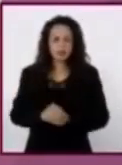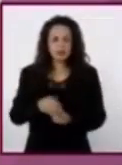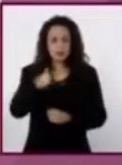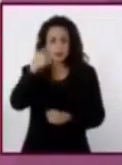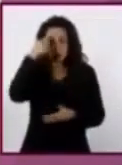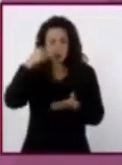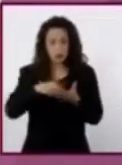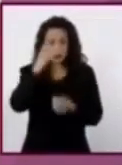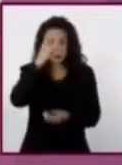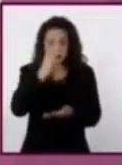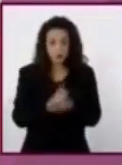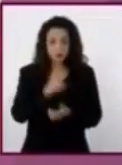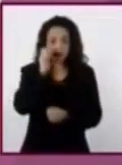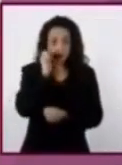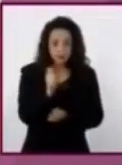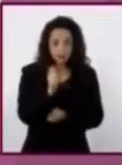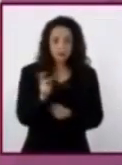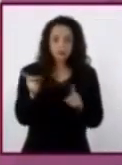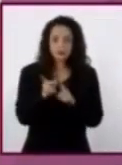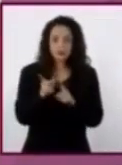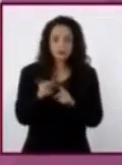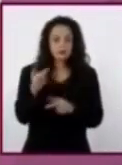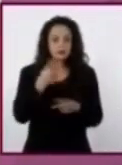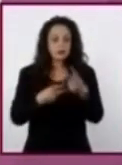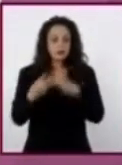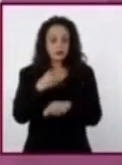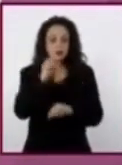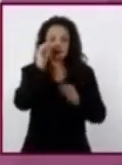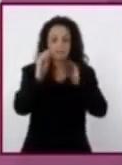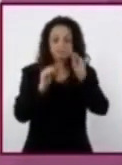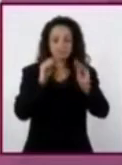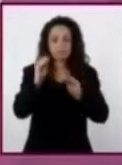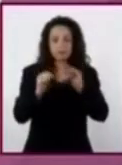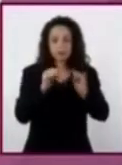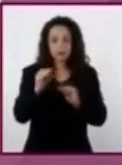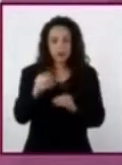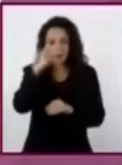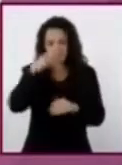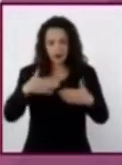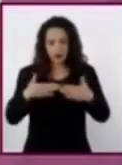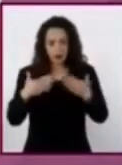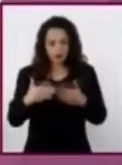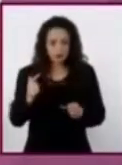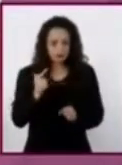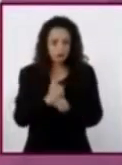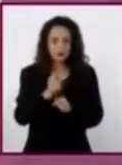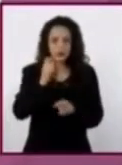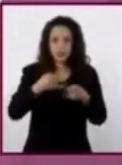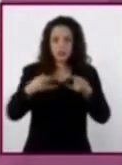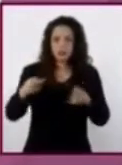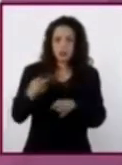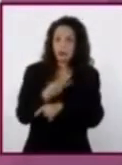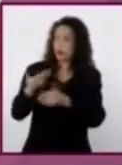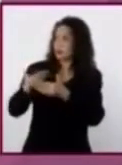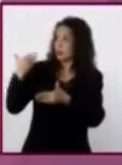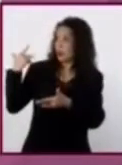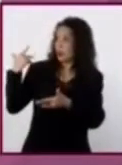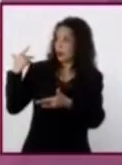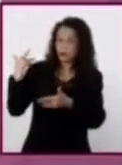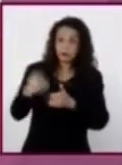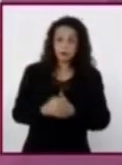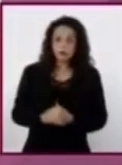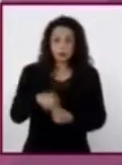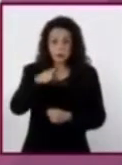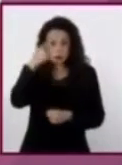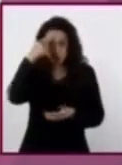emplear las fuentes para construir una versión confiable y verificada del pasado? ¿Creen